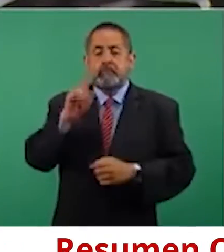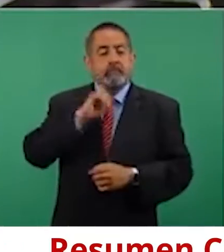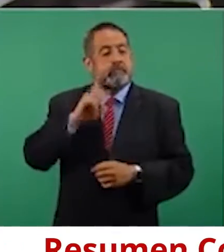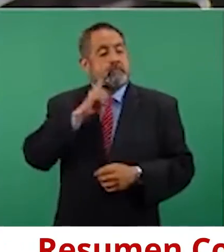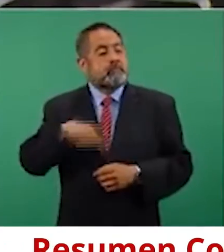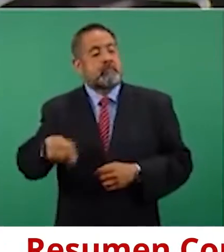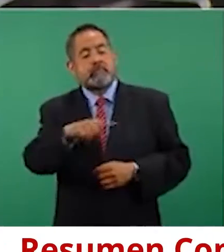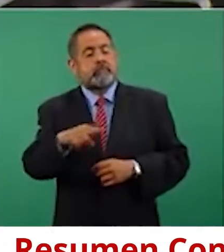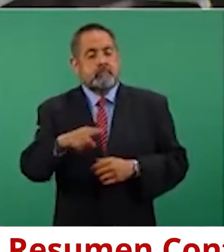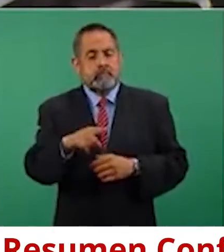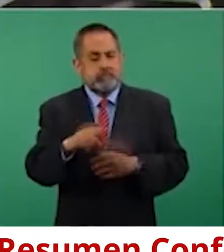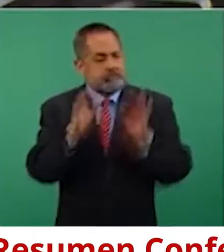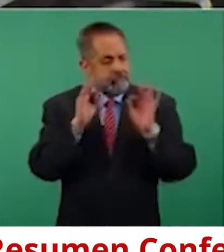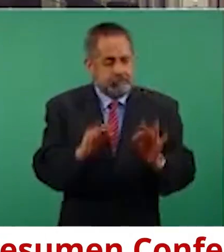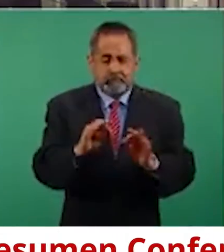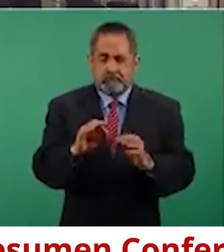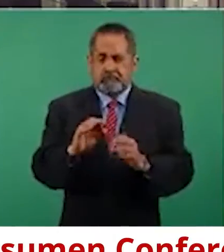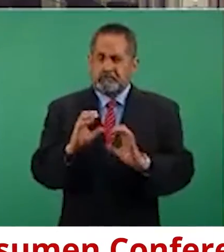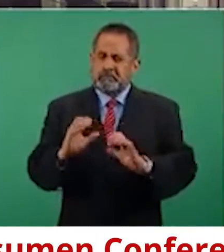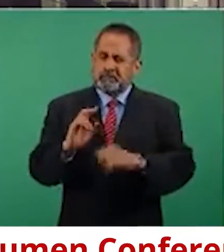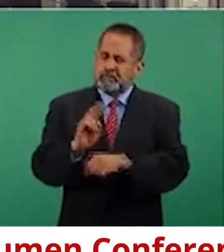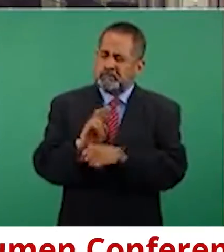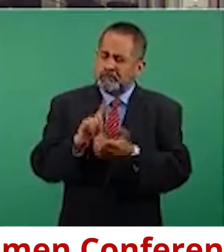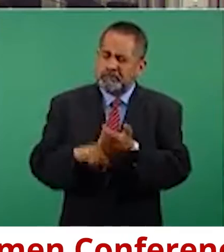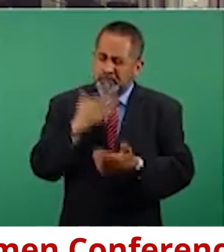efectiva prevención? Bueno,